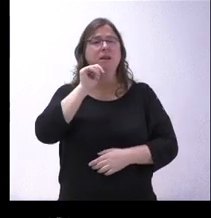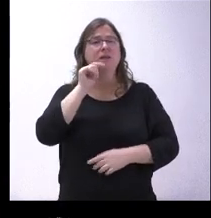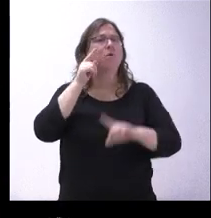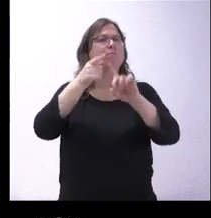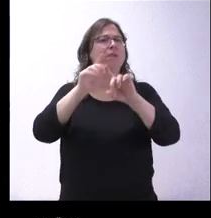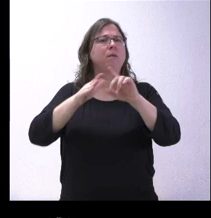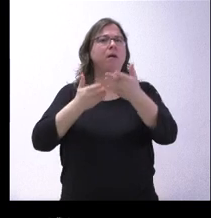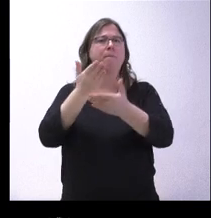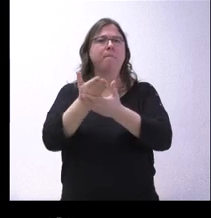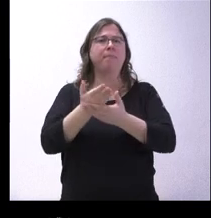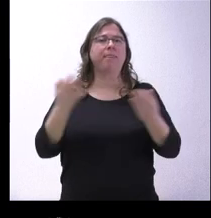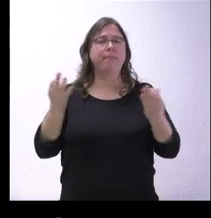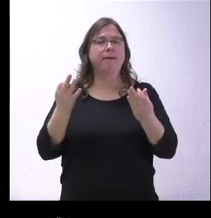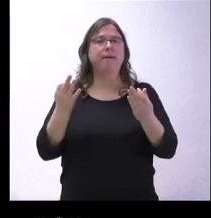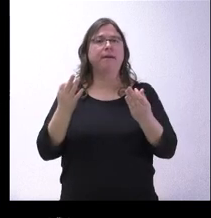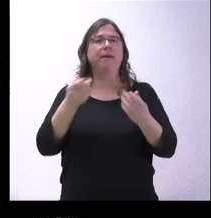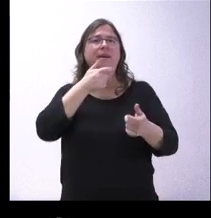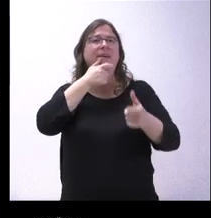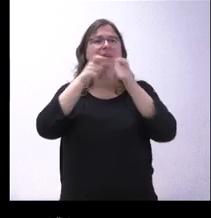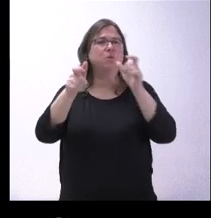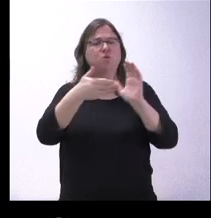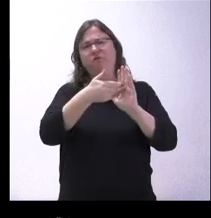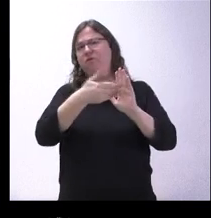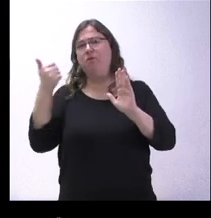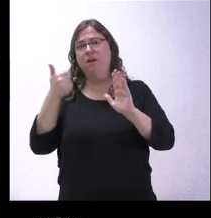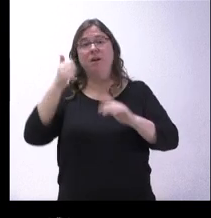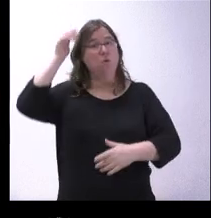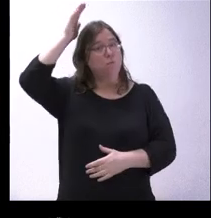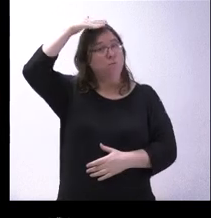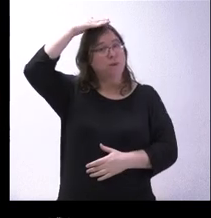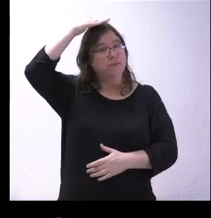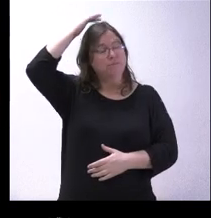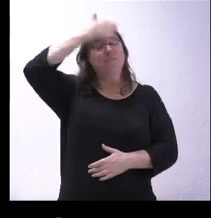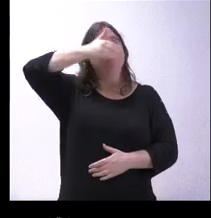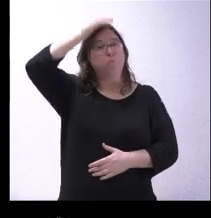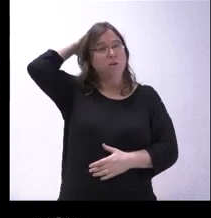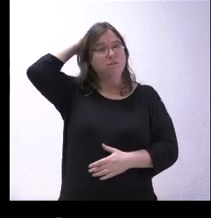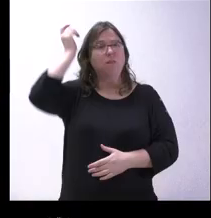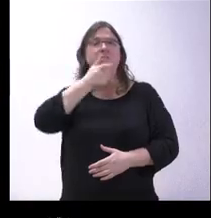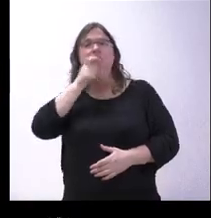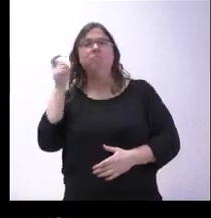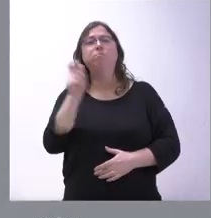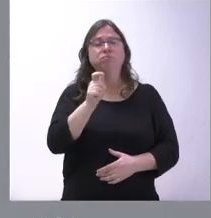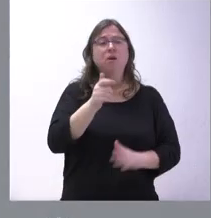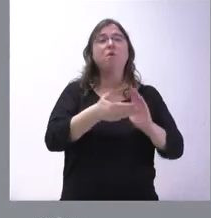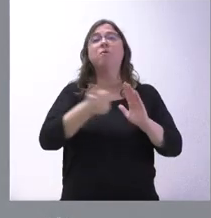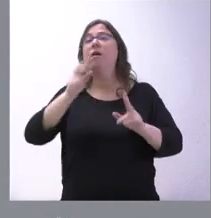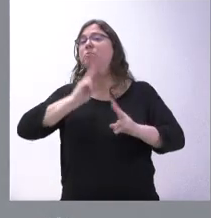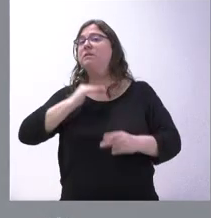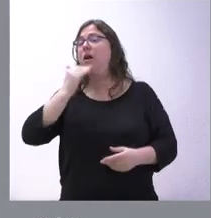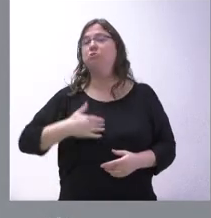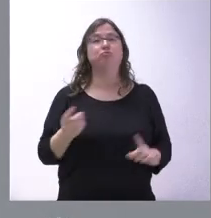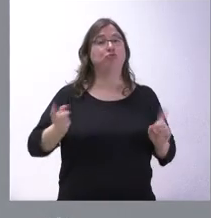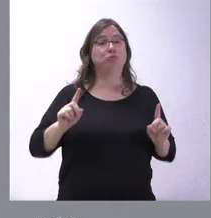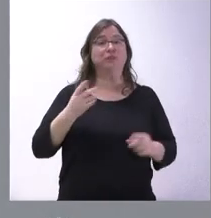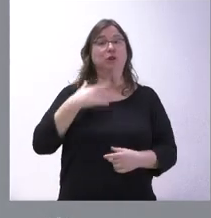que se retiraran los insultos que Óscar Puente hizo a la comunidad, a su juicio. Pues no, aunque yo le